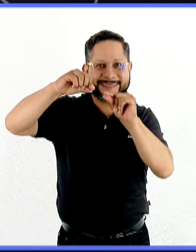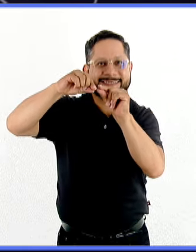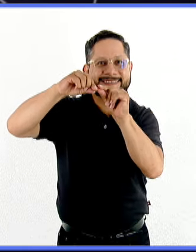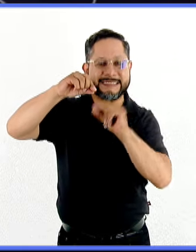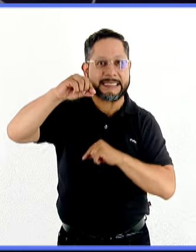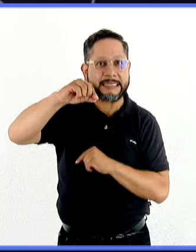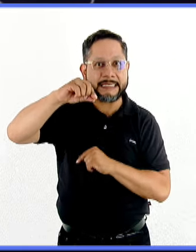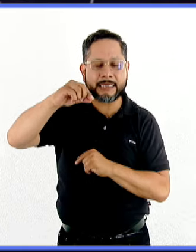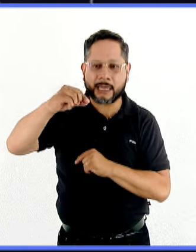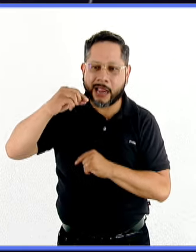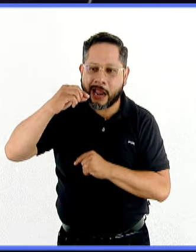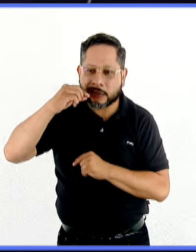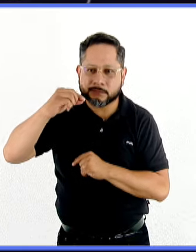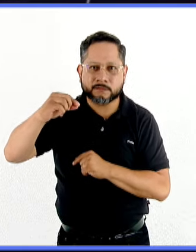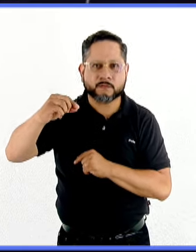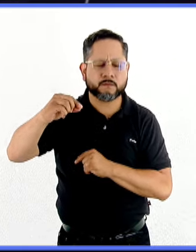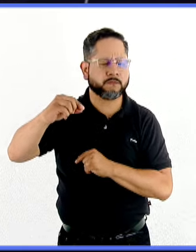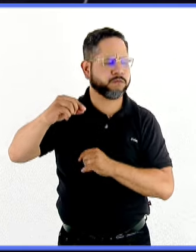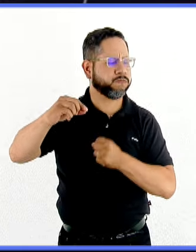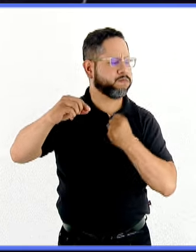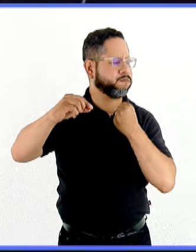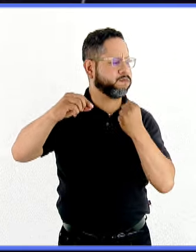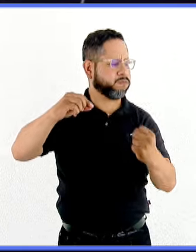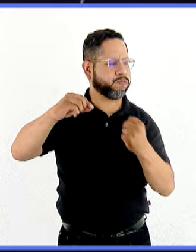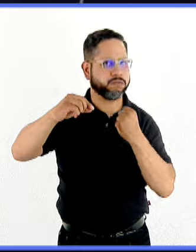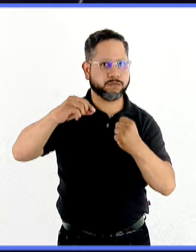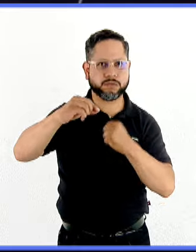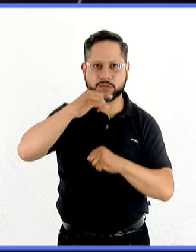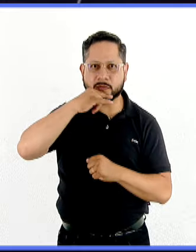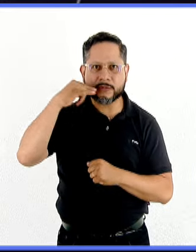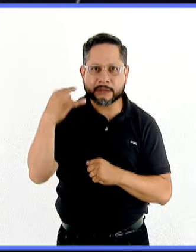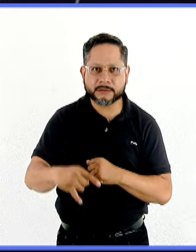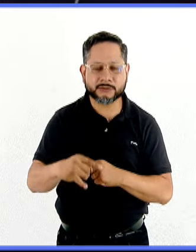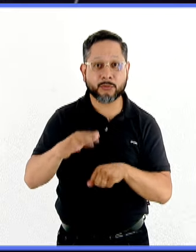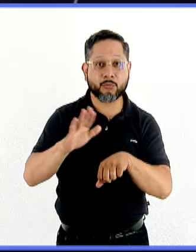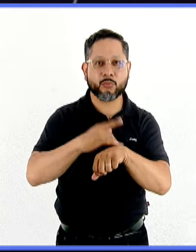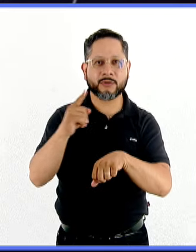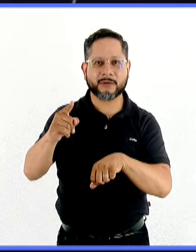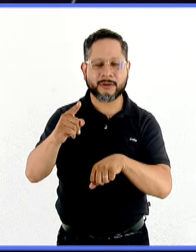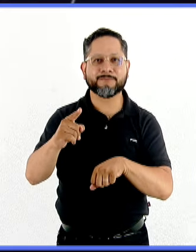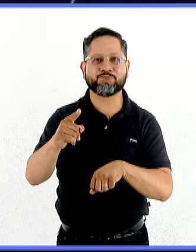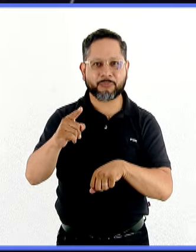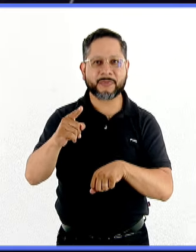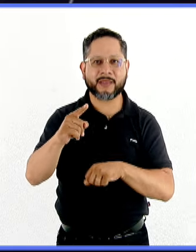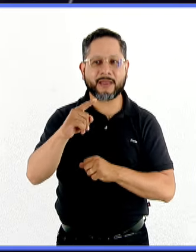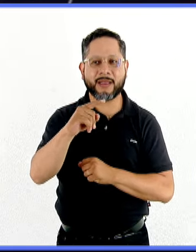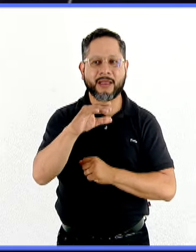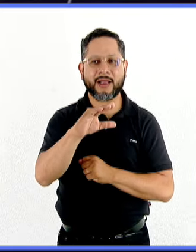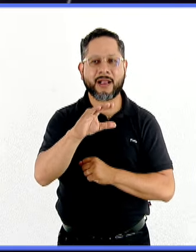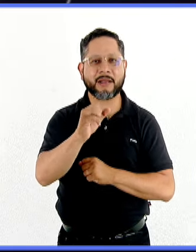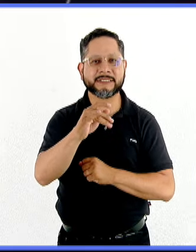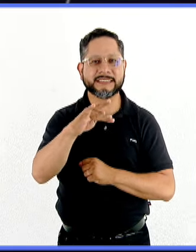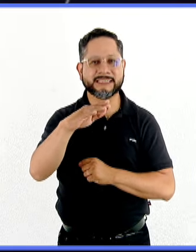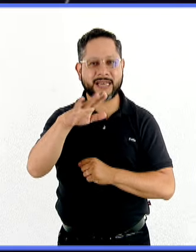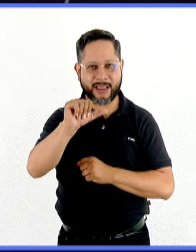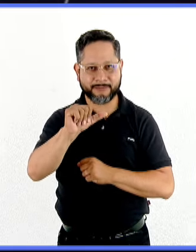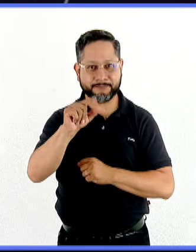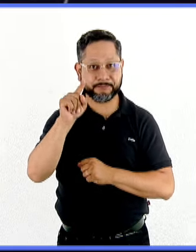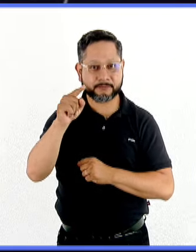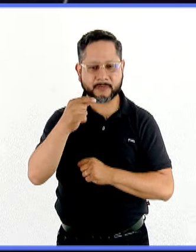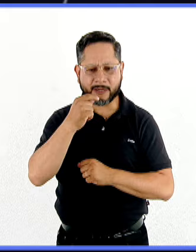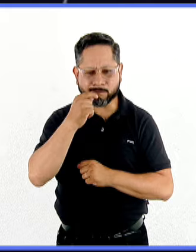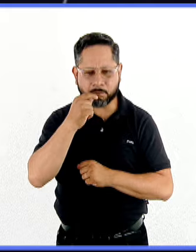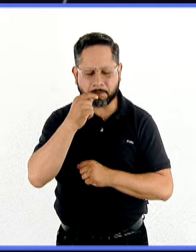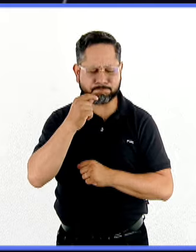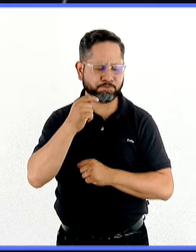siendo esta la parte del chile que más pica, ya que se encuentran las glándulas de la capsaicina, la molécula causante